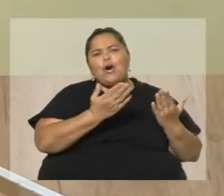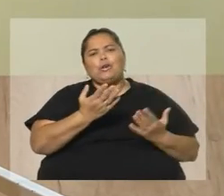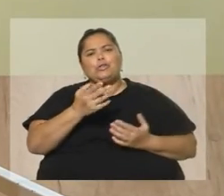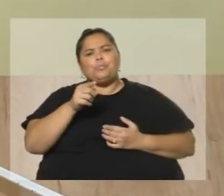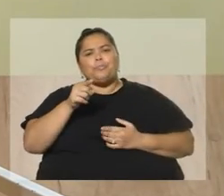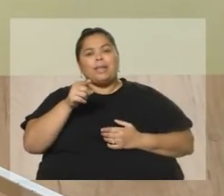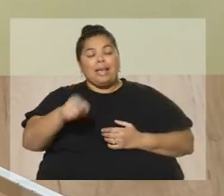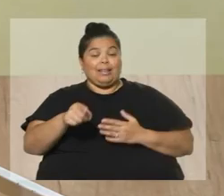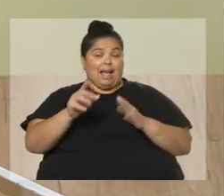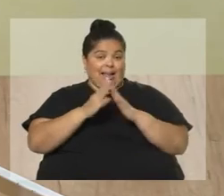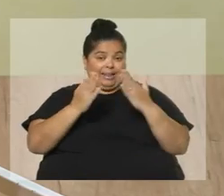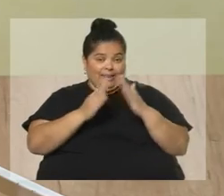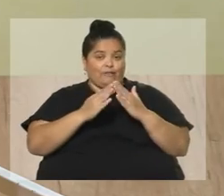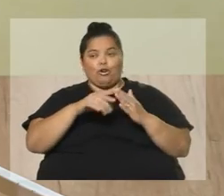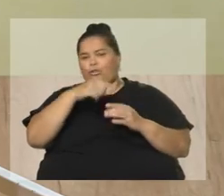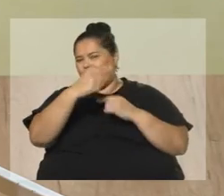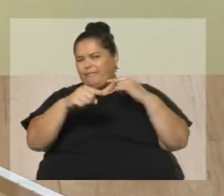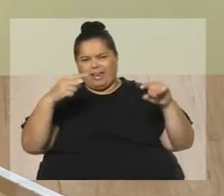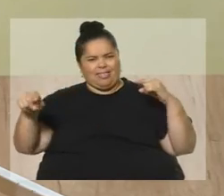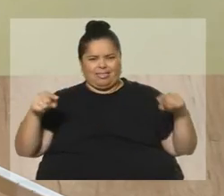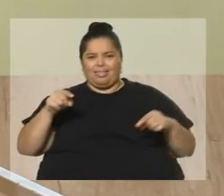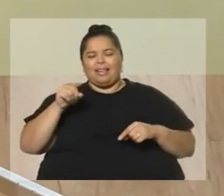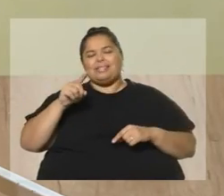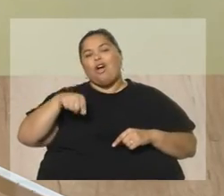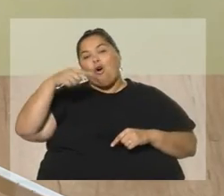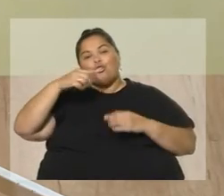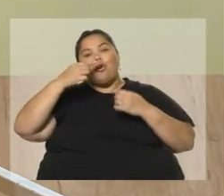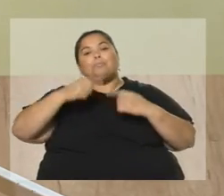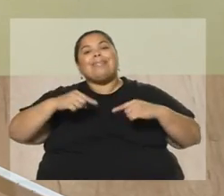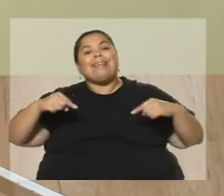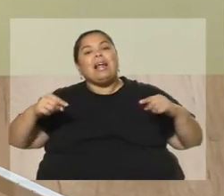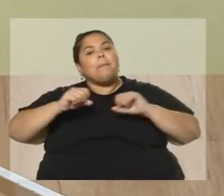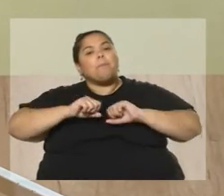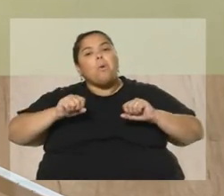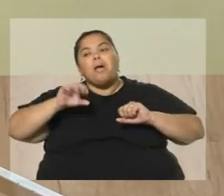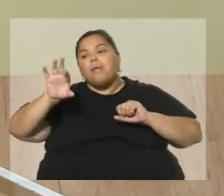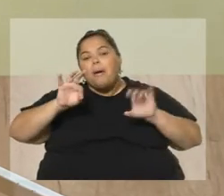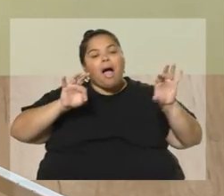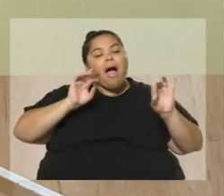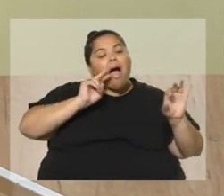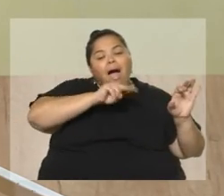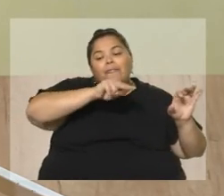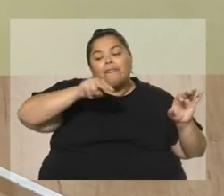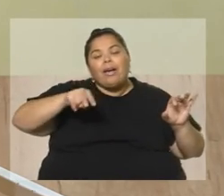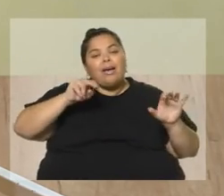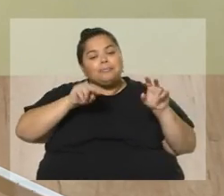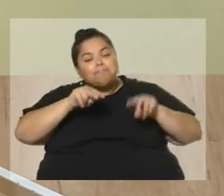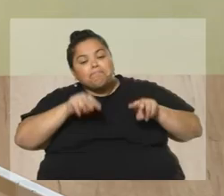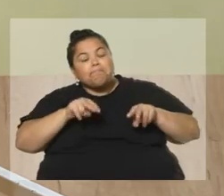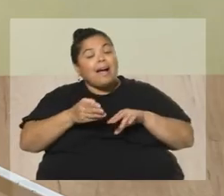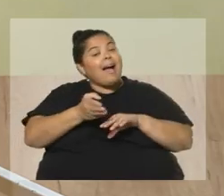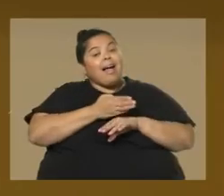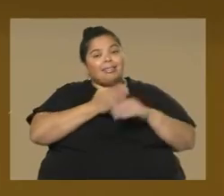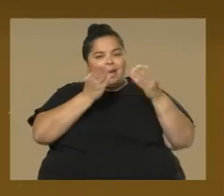la Isla de los Cánticos y otros materiales que la gente puede ir mirando, revisando previo